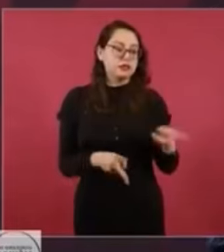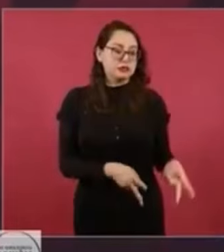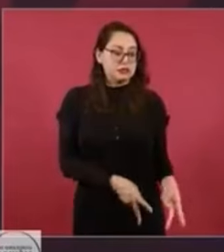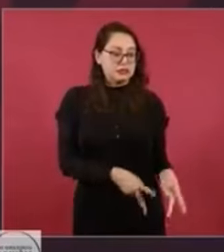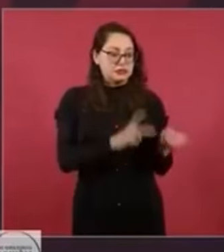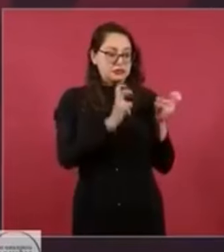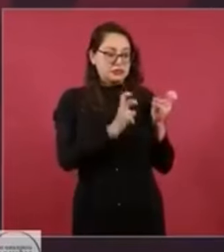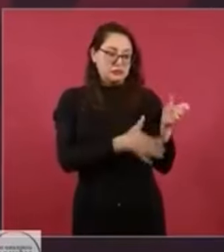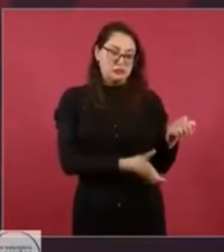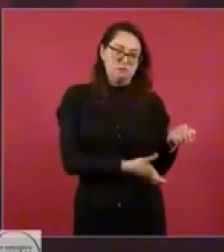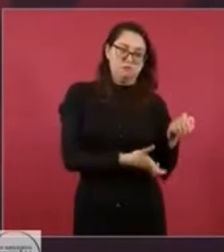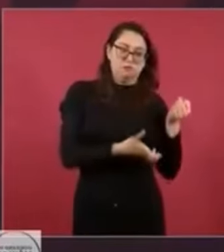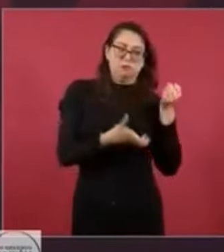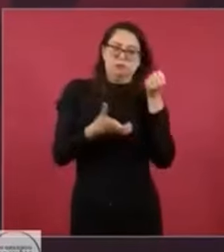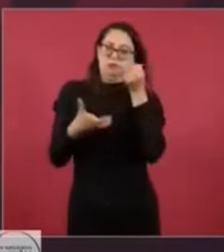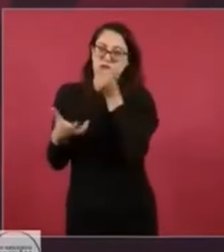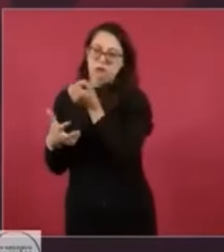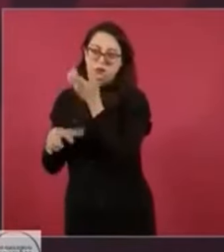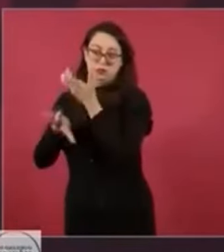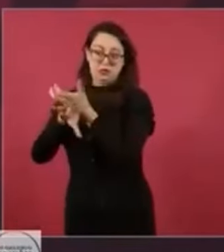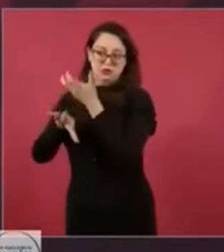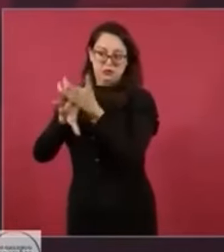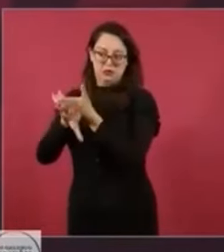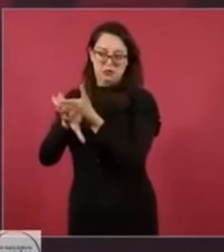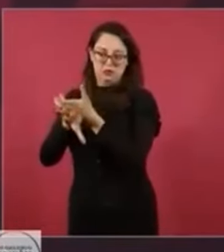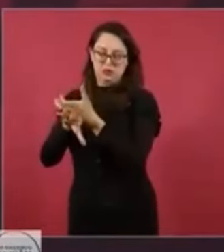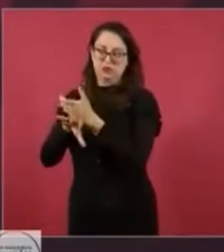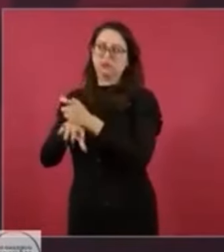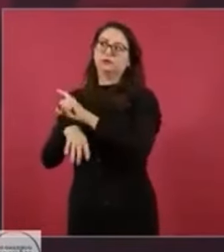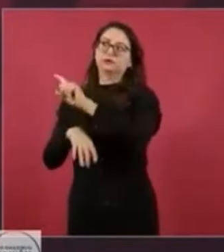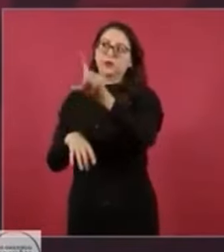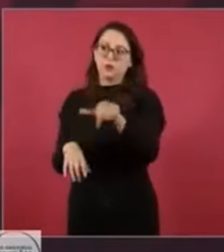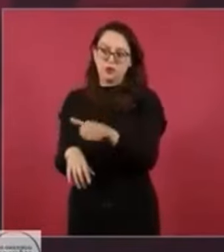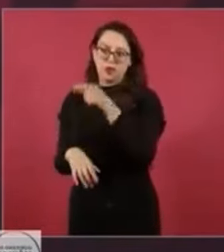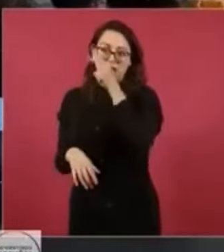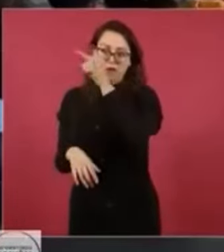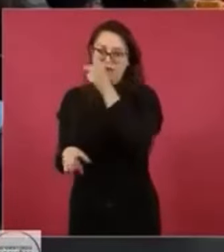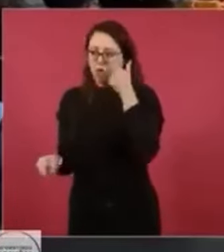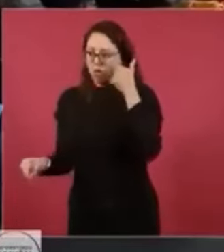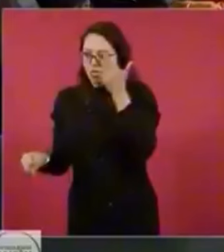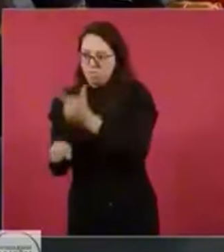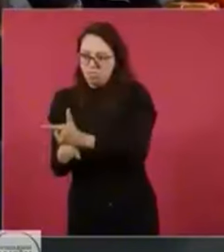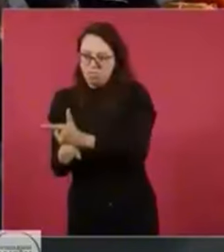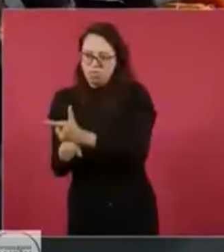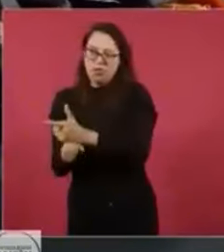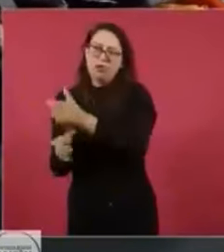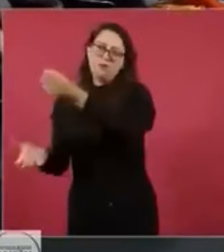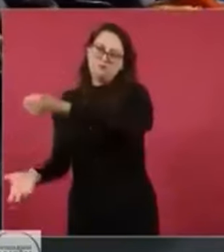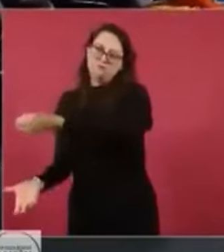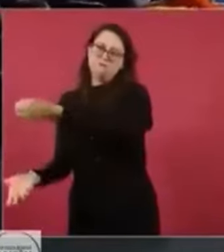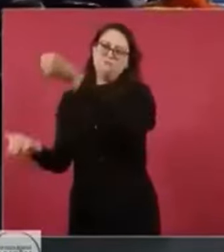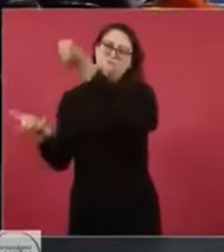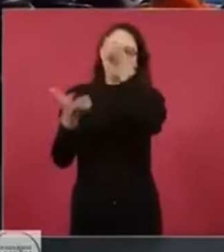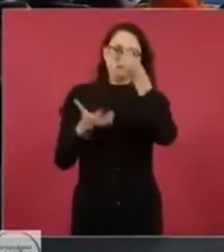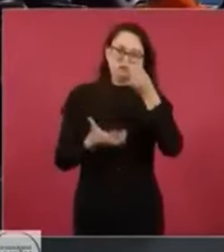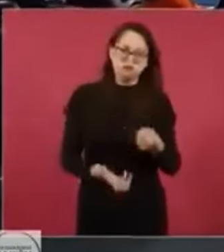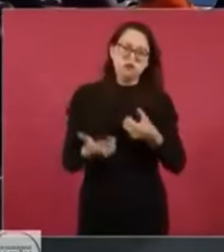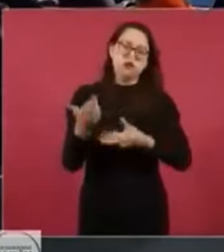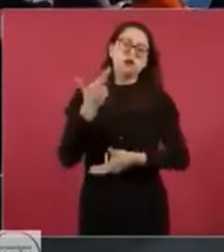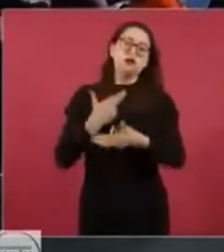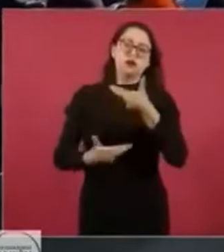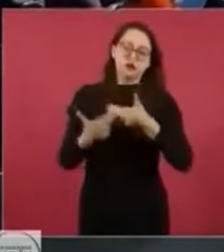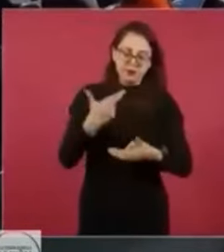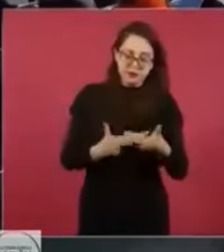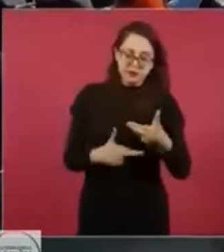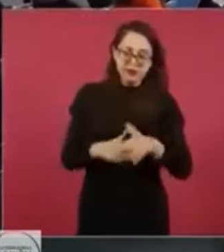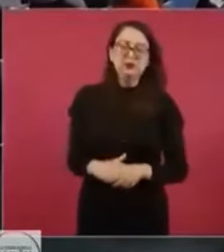ya entregaron una cantidad, a ver si nos dicen cuánto es